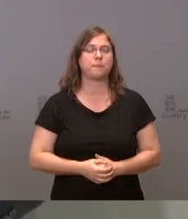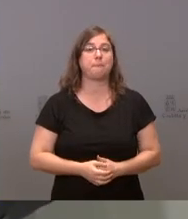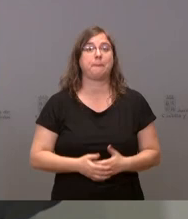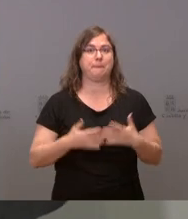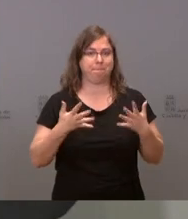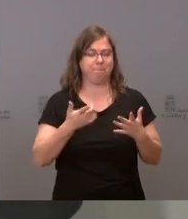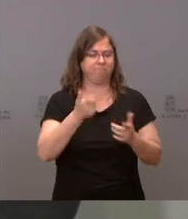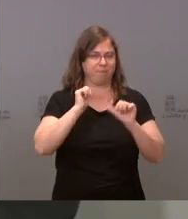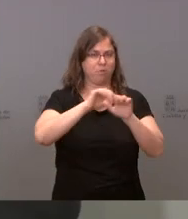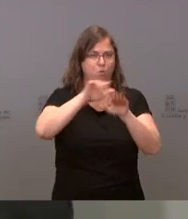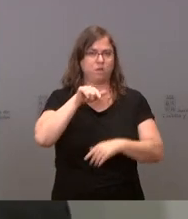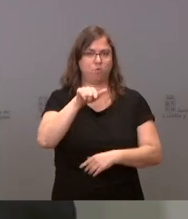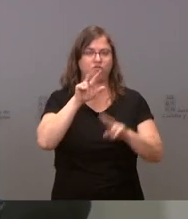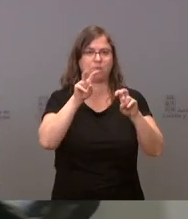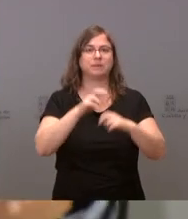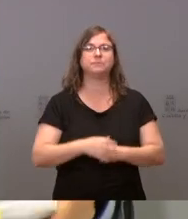último.